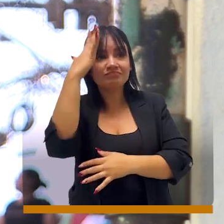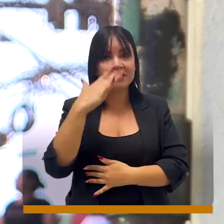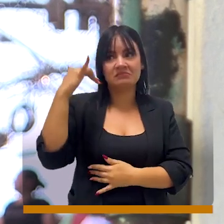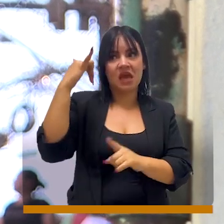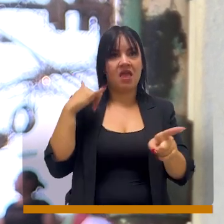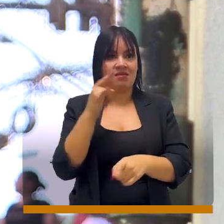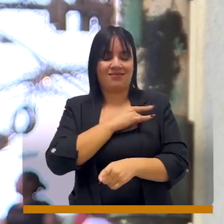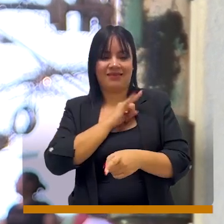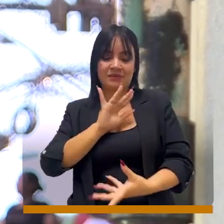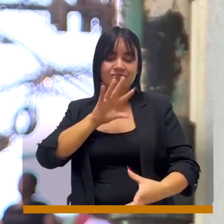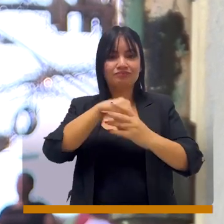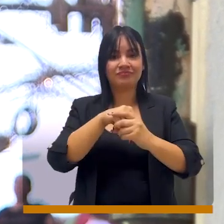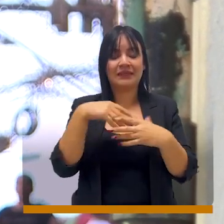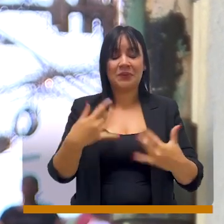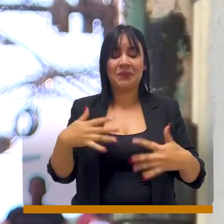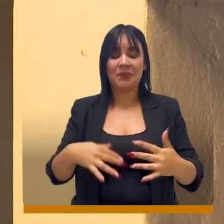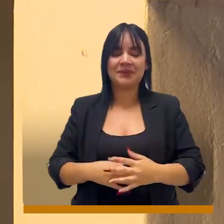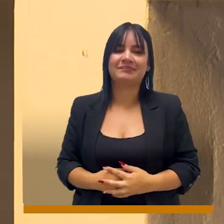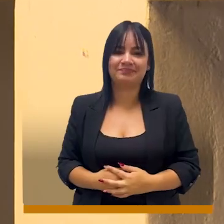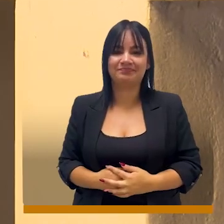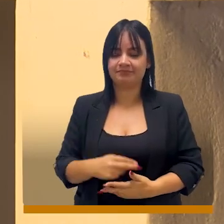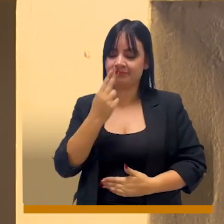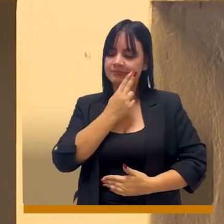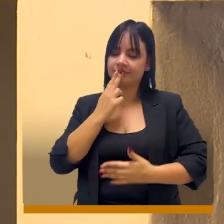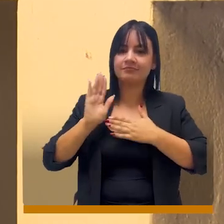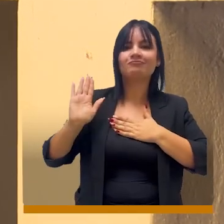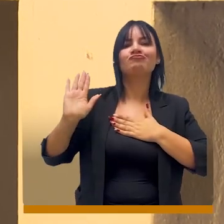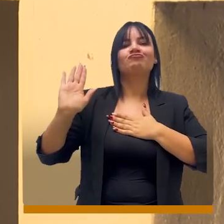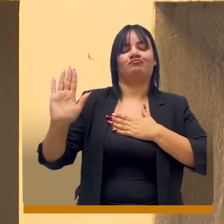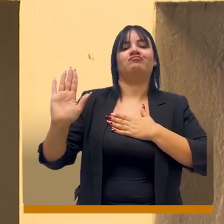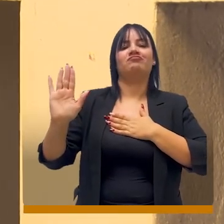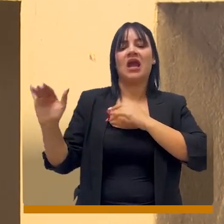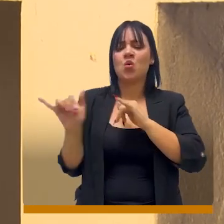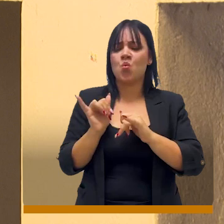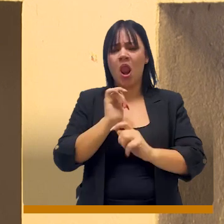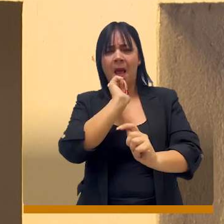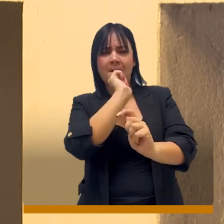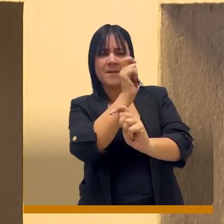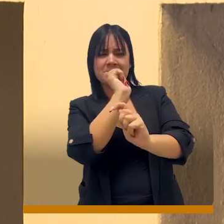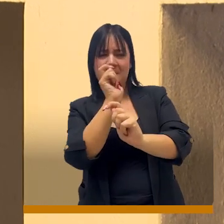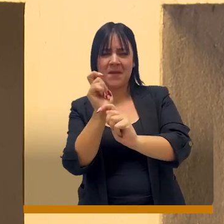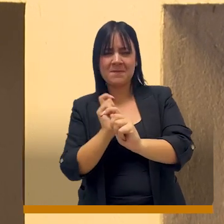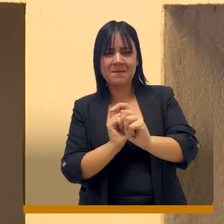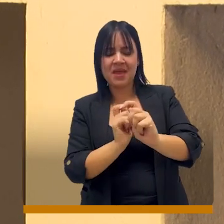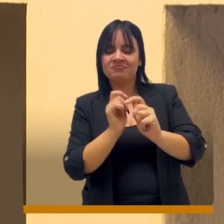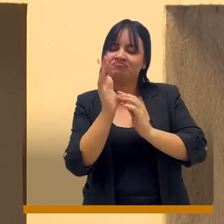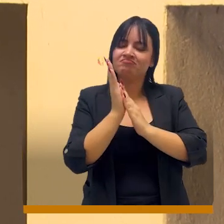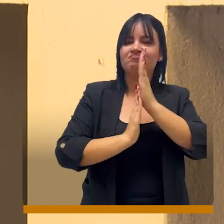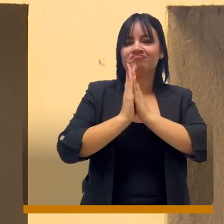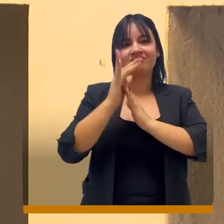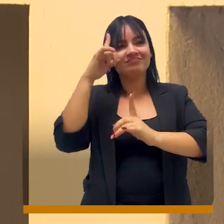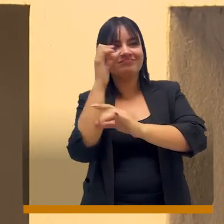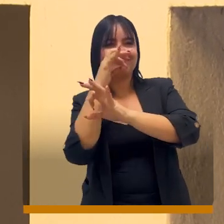cómo la educación superior ahora llega al territorio. Mi compromiso como la del escultor, sin celar esta